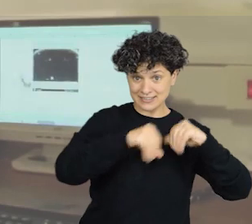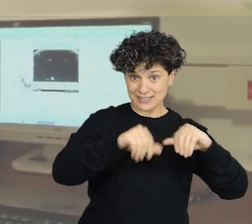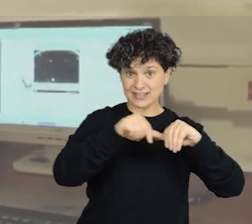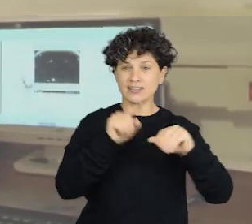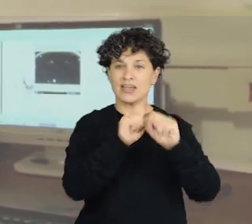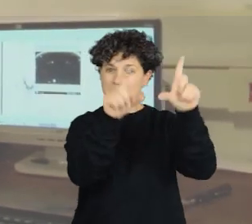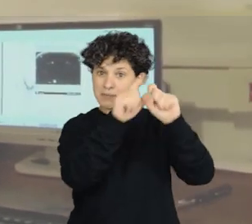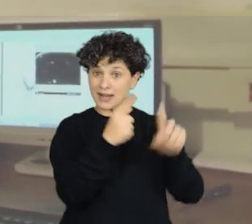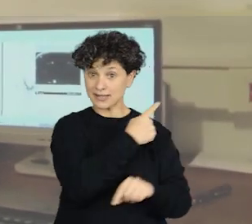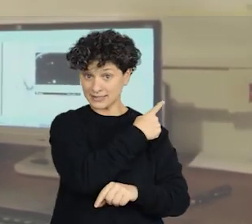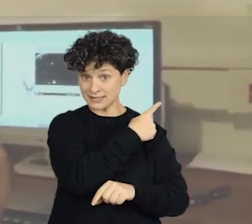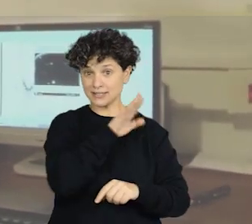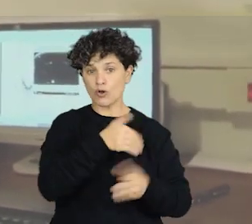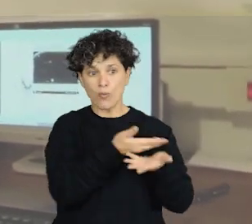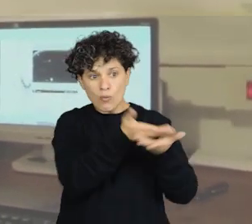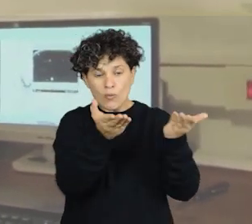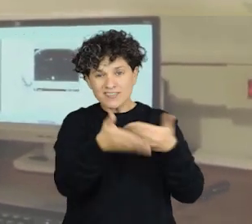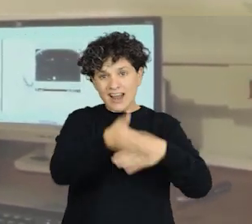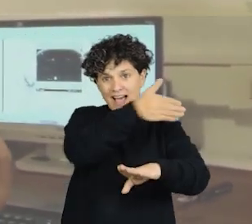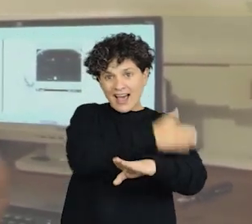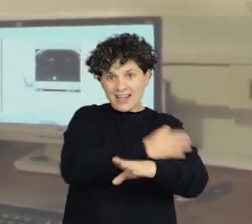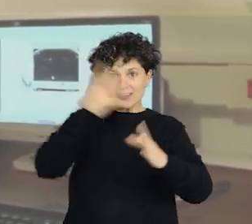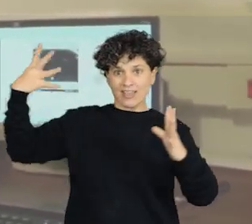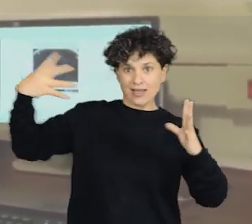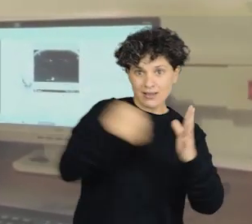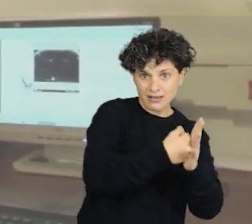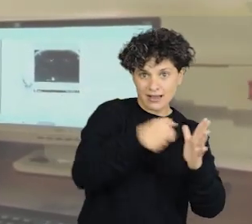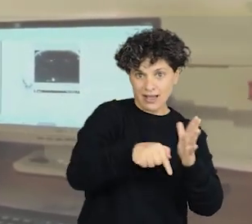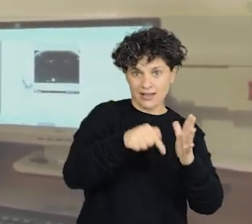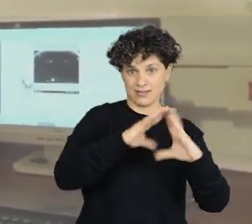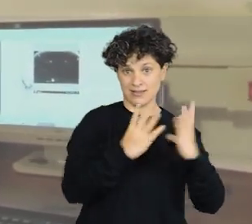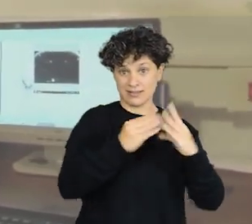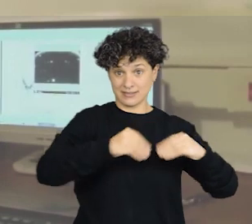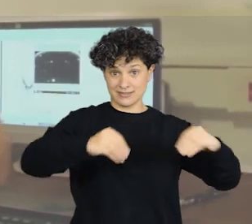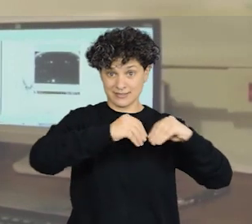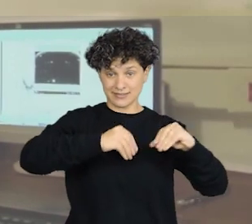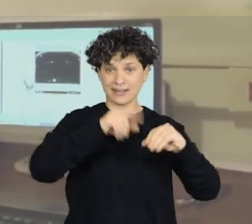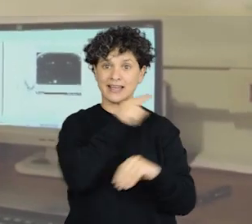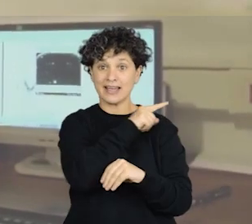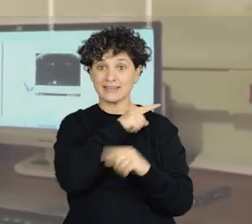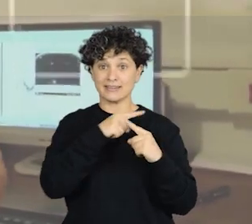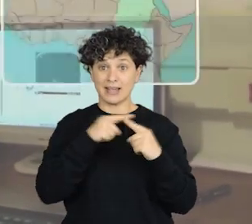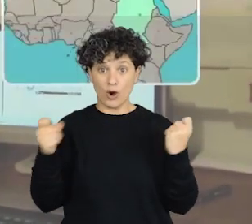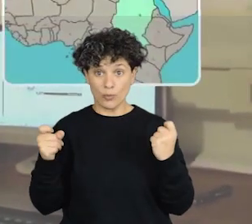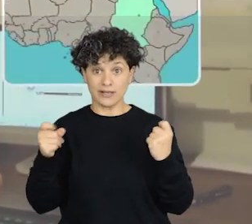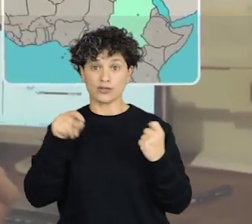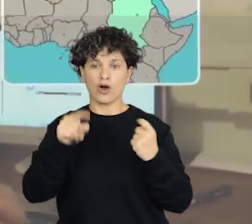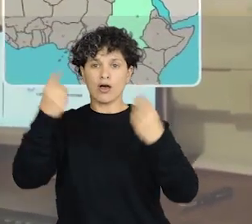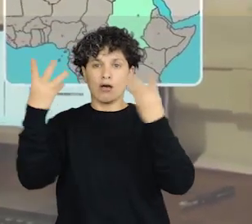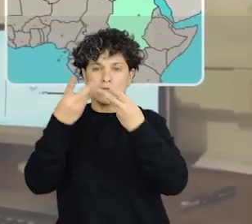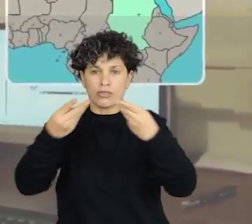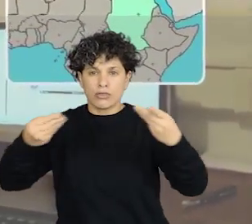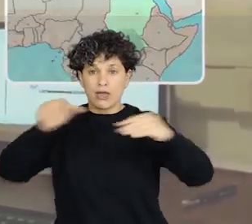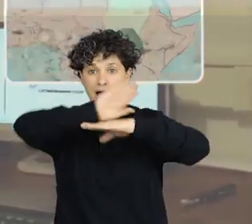Tierra antes del impacto. Este objeto finalmente se desintegró en la atmósfera en su mayor parte y